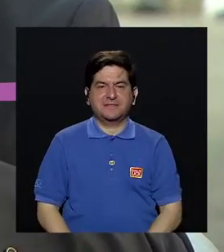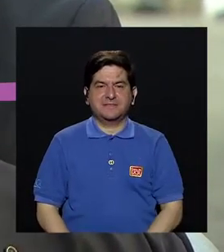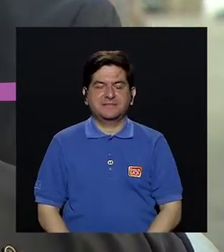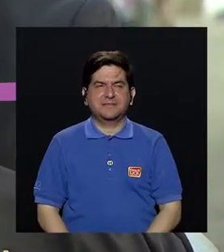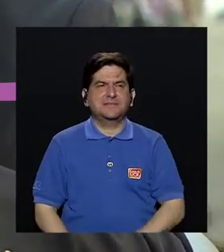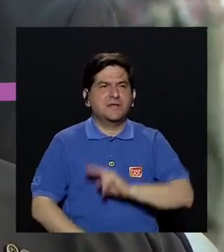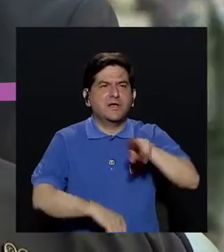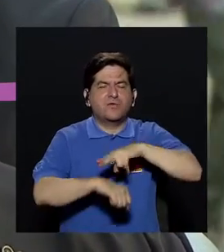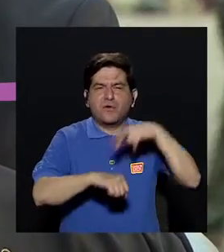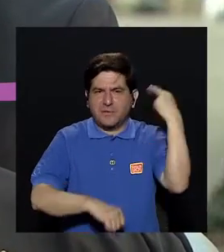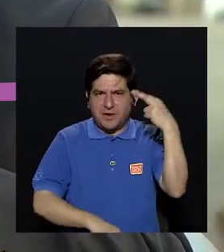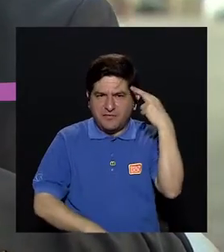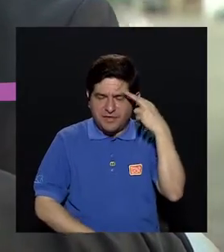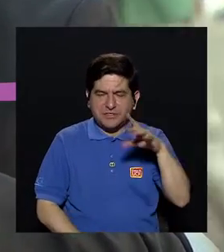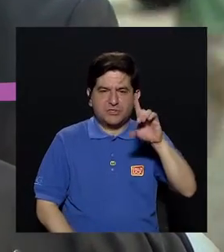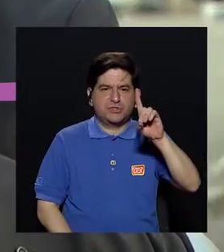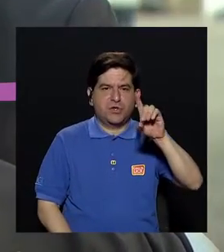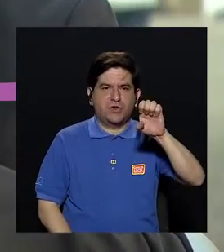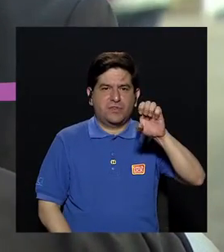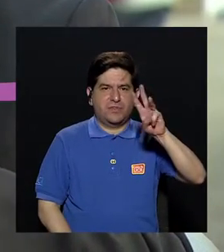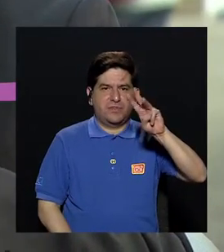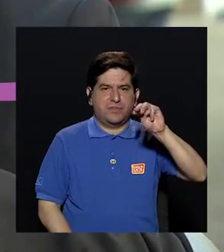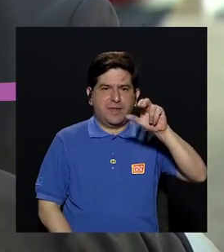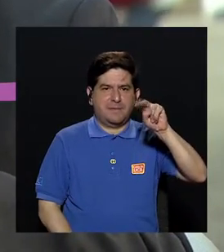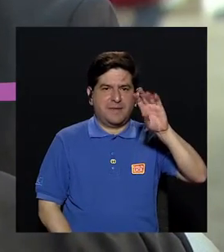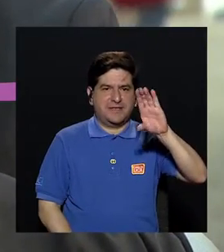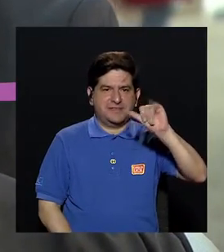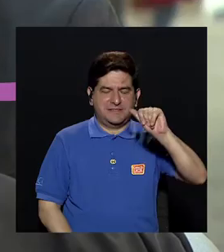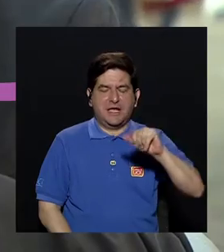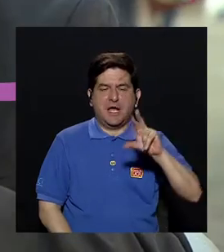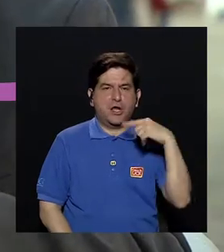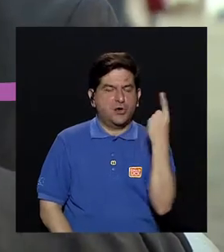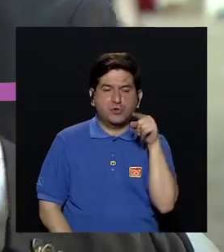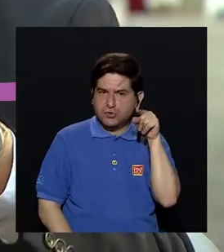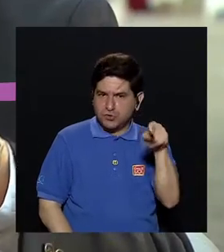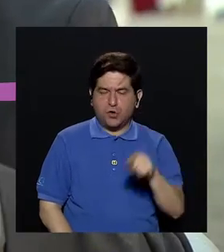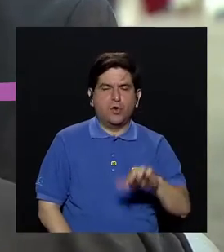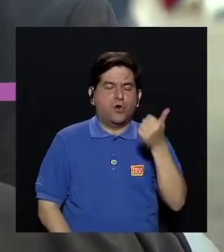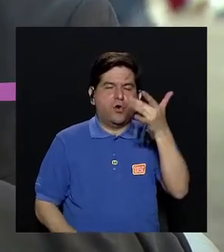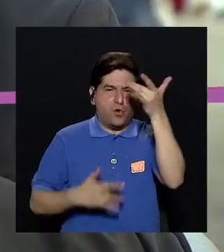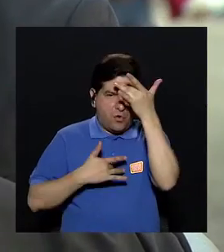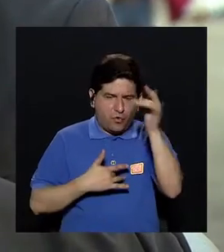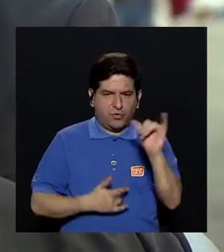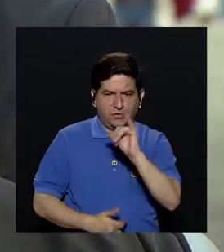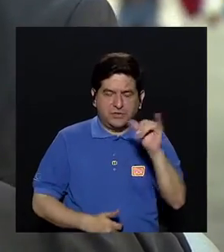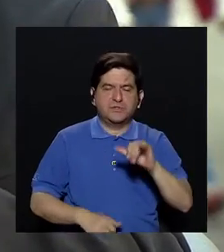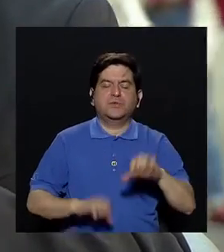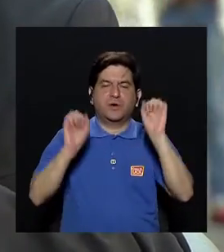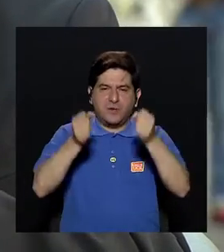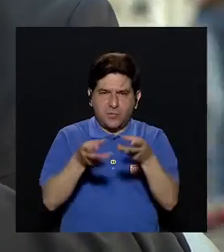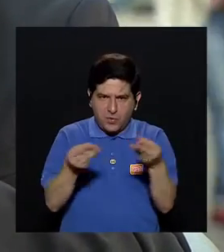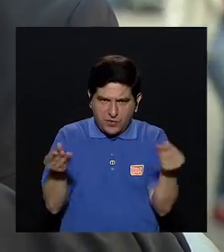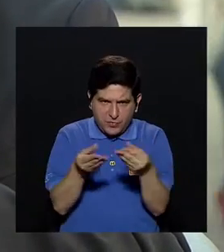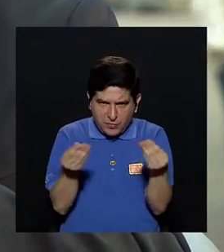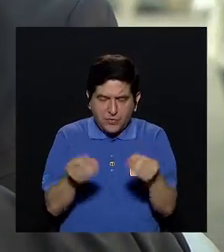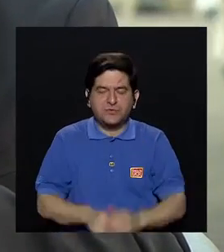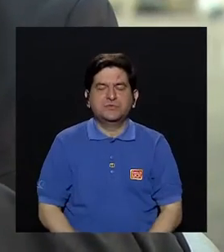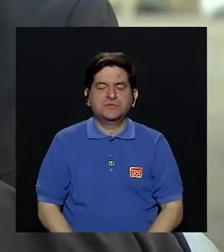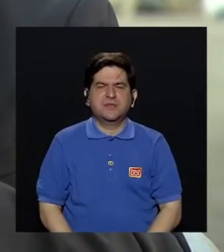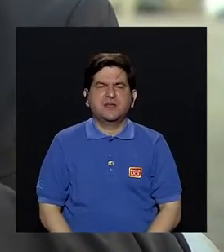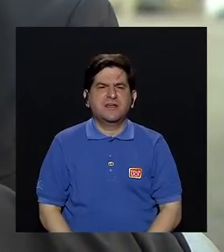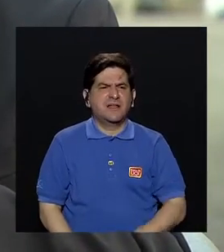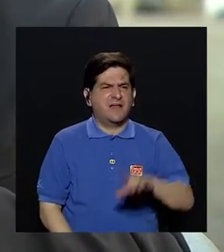la causa más común de demencia. No es la única causa de demencia. Hay otras enfermedades que también producen demencia.